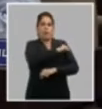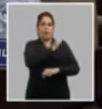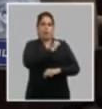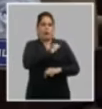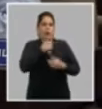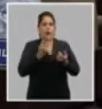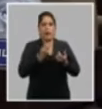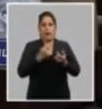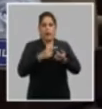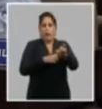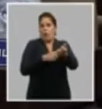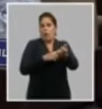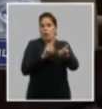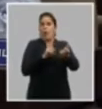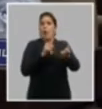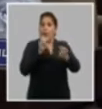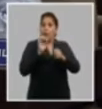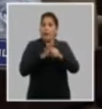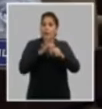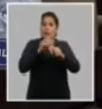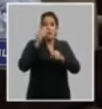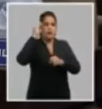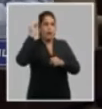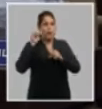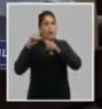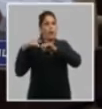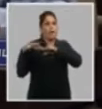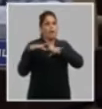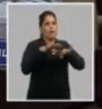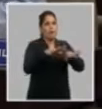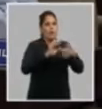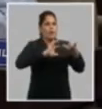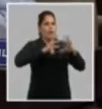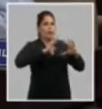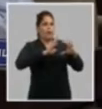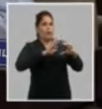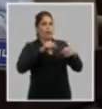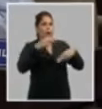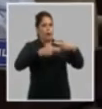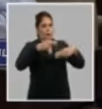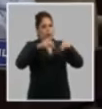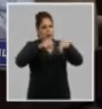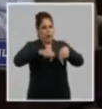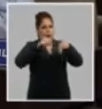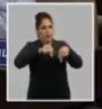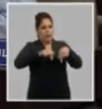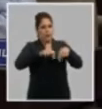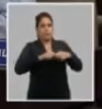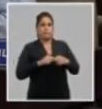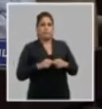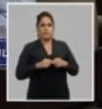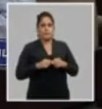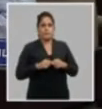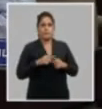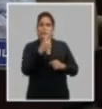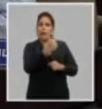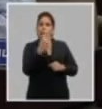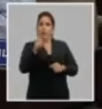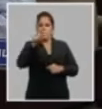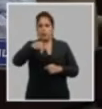que no son genéticas y tiene mucho que ver con la influencia con los ámbitos en que se desenvuelve cada una de las